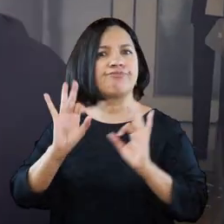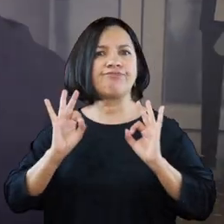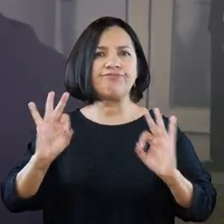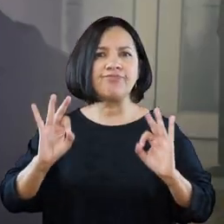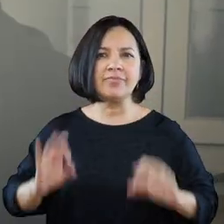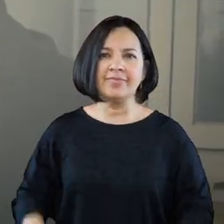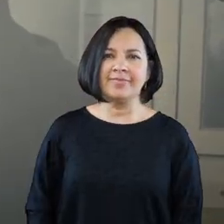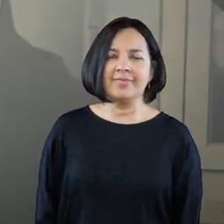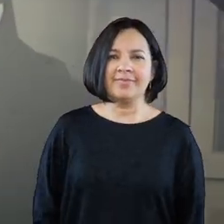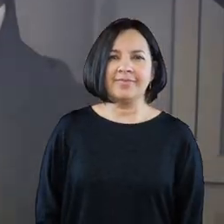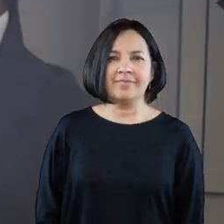programa sea exitoso.